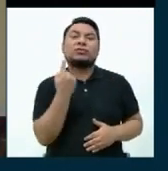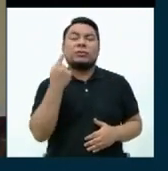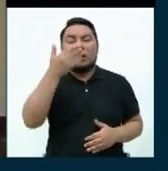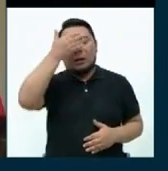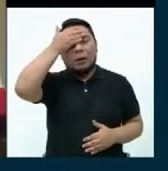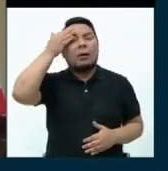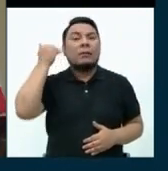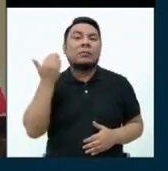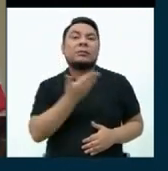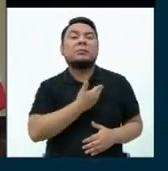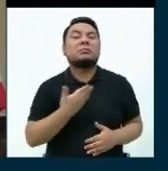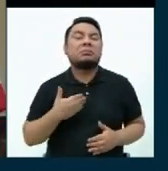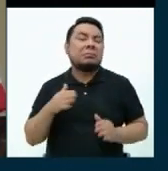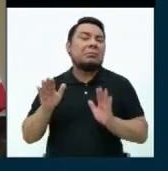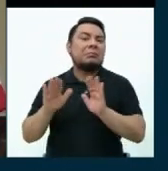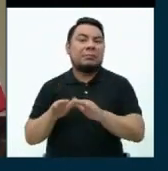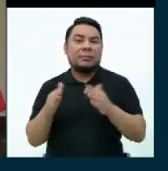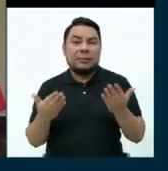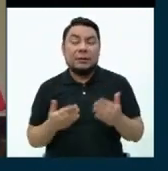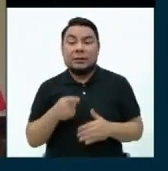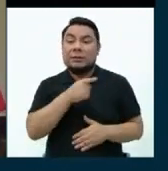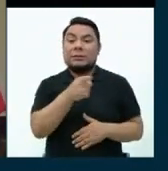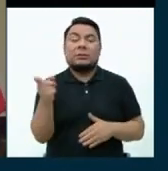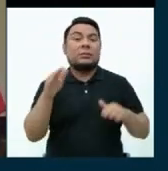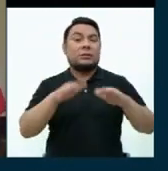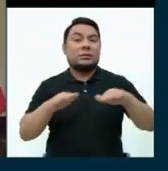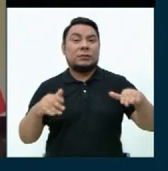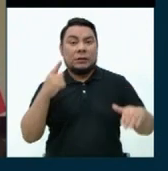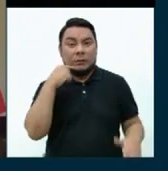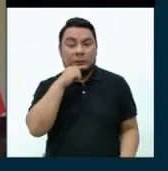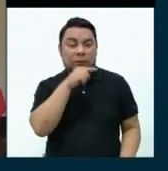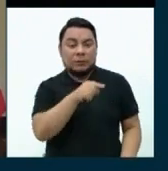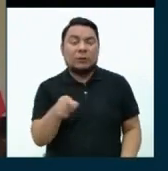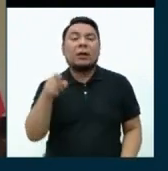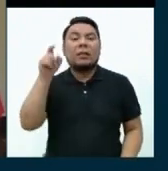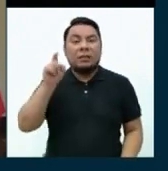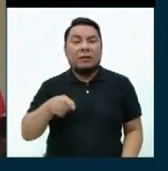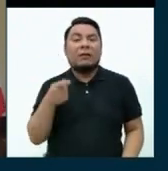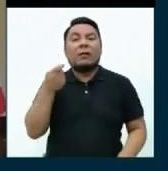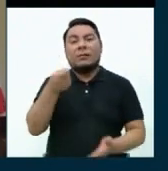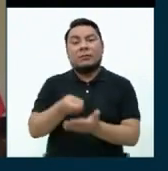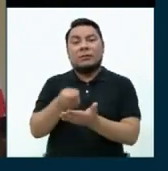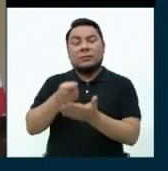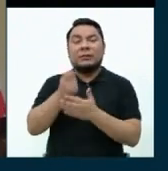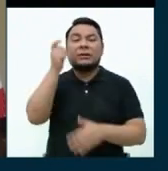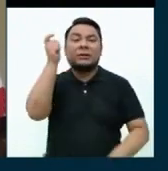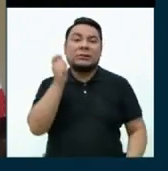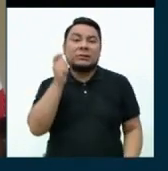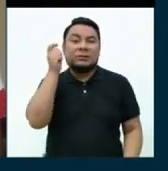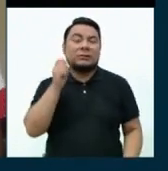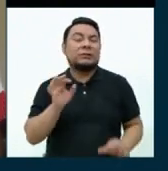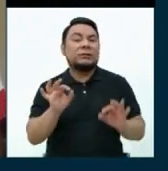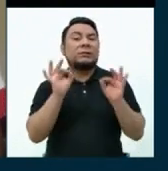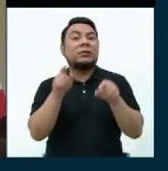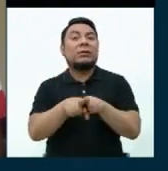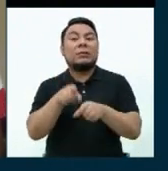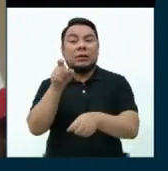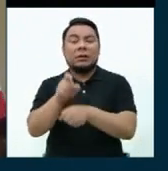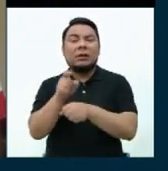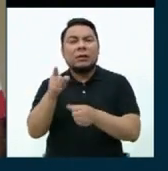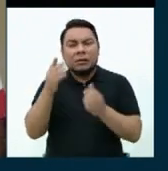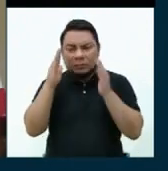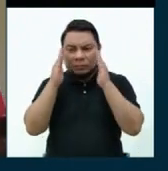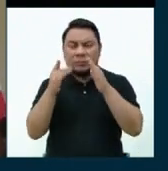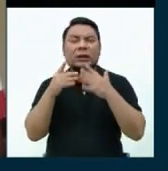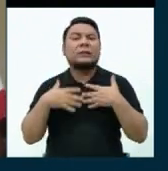olvidados por parte del Estado. Estos niños y niñas deben contar con una atención de calidad de salud mental y el Estado